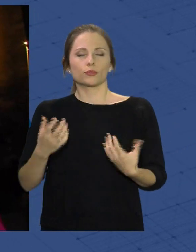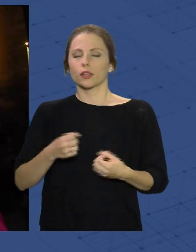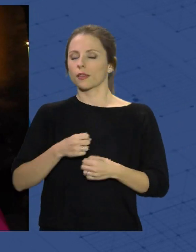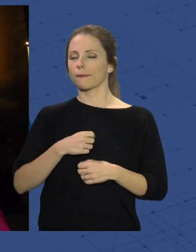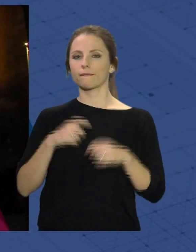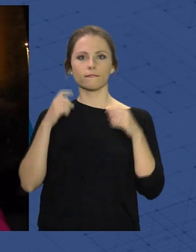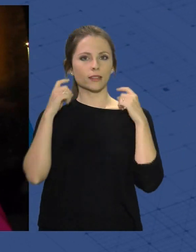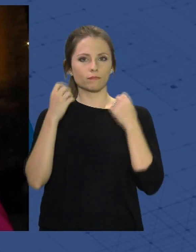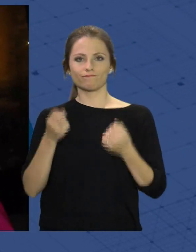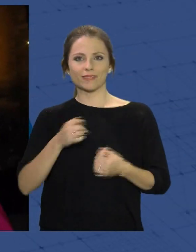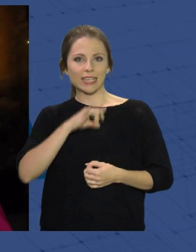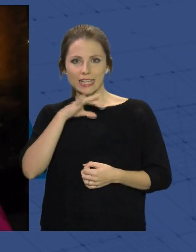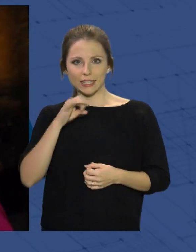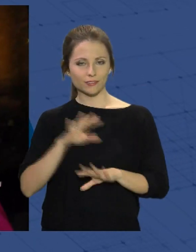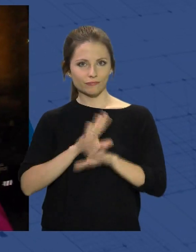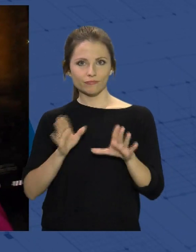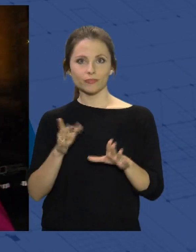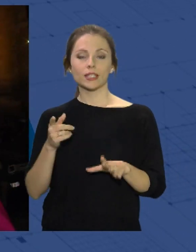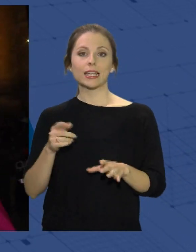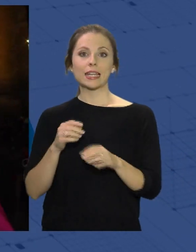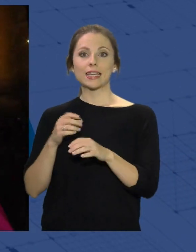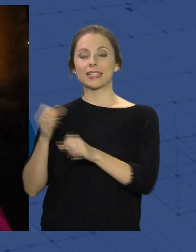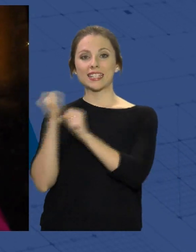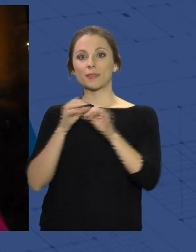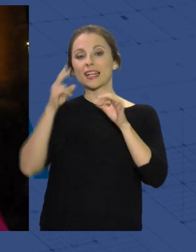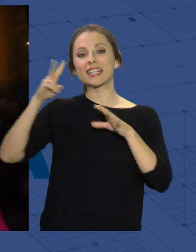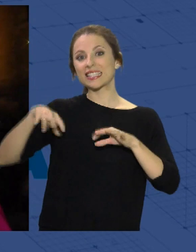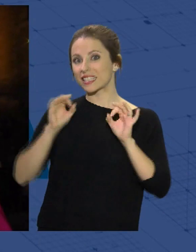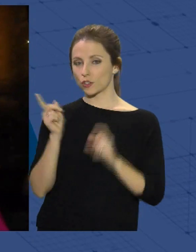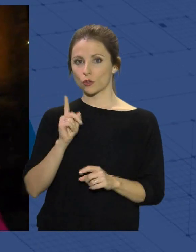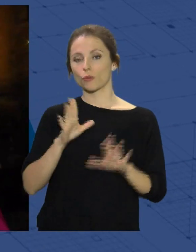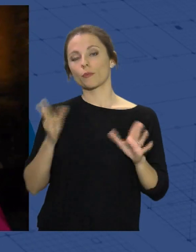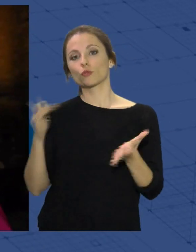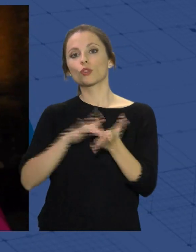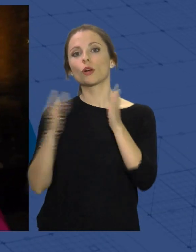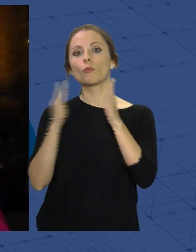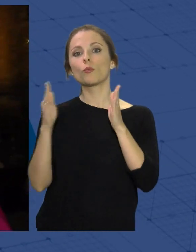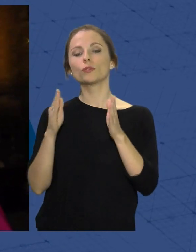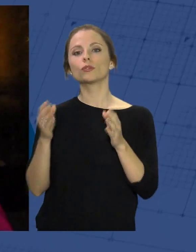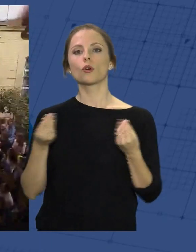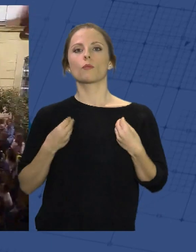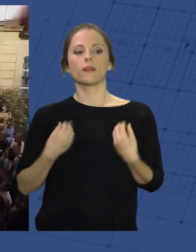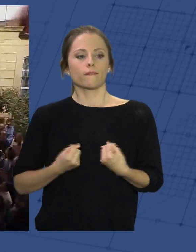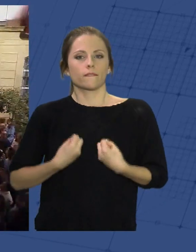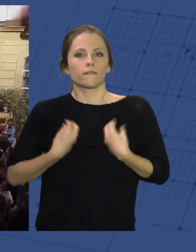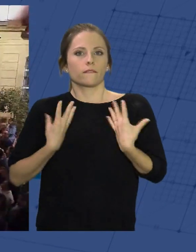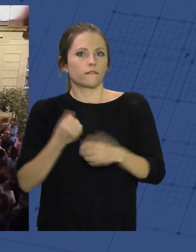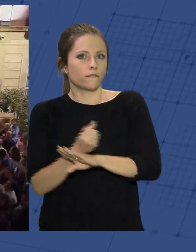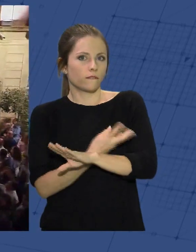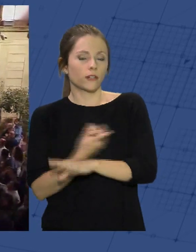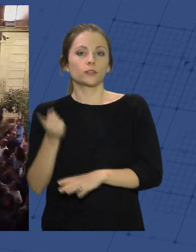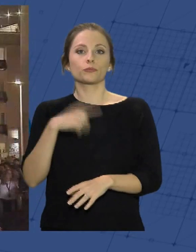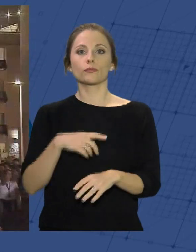que no es Semana Santa, pero que es un momento de vivir todo a flor de piel. En cuanto a las formaciones